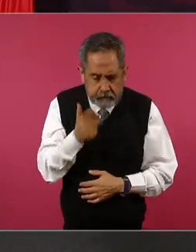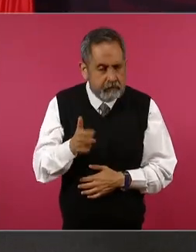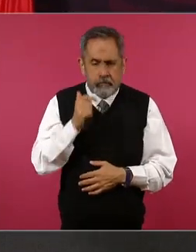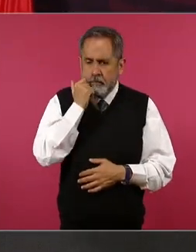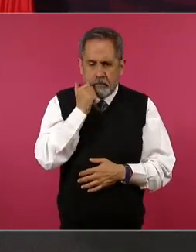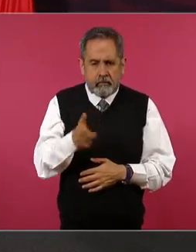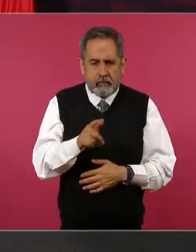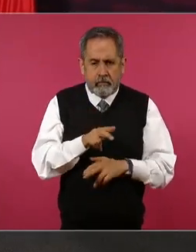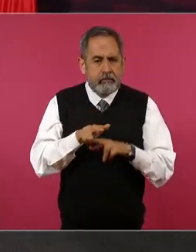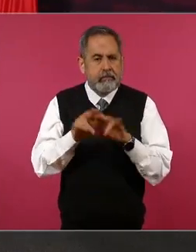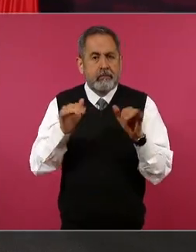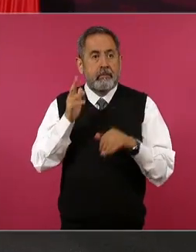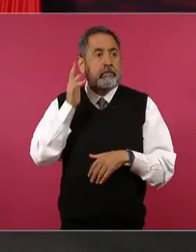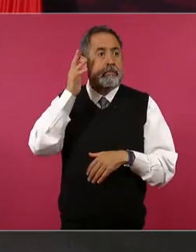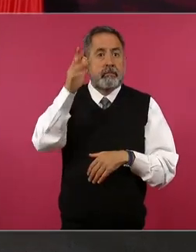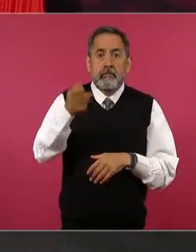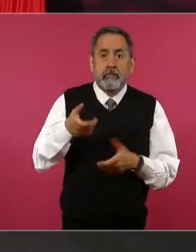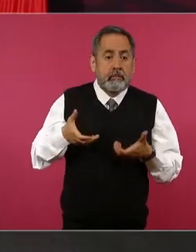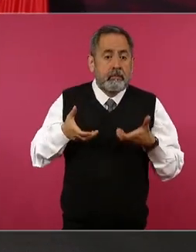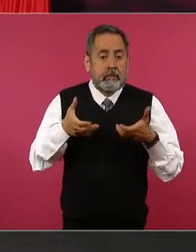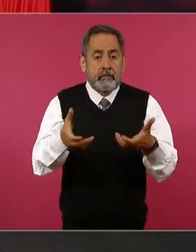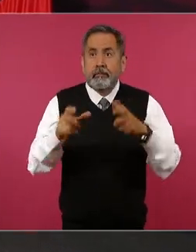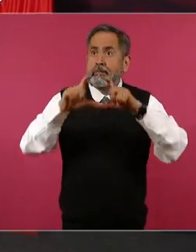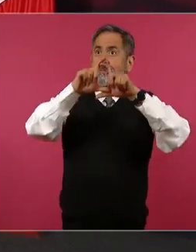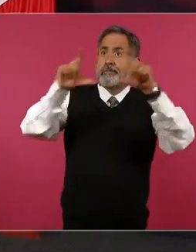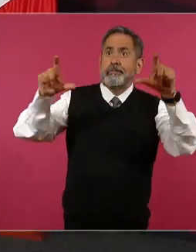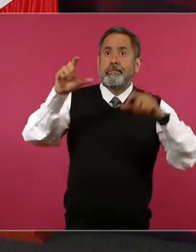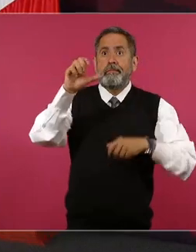ningún nombre de calle de